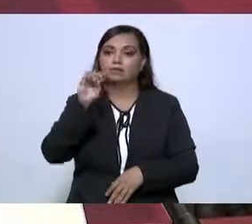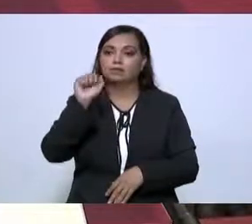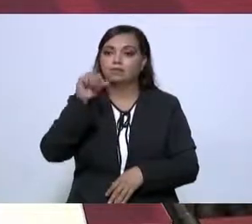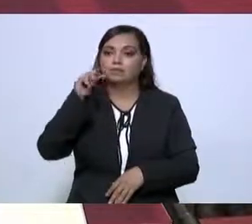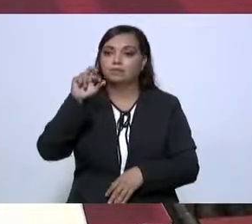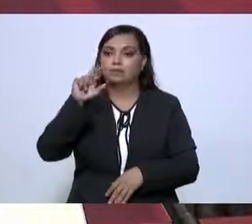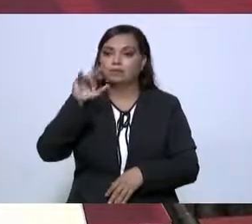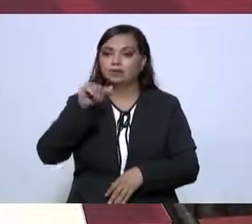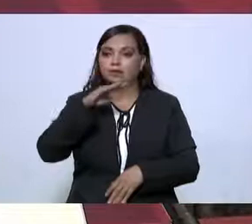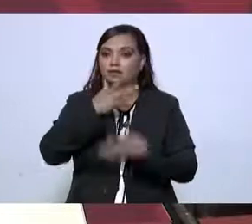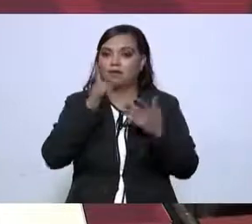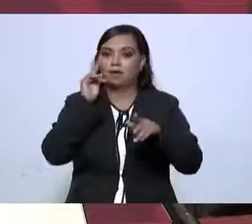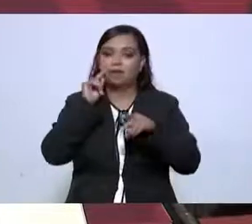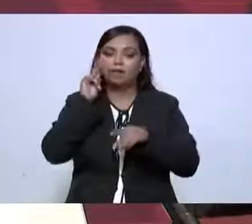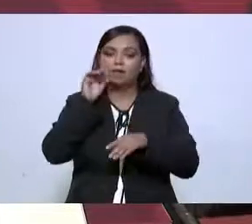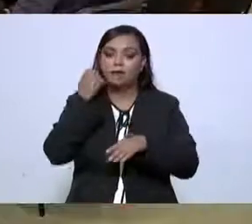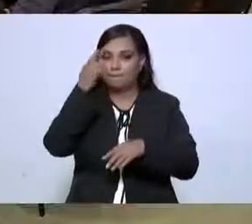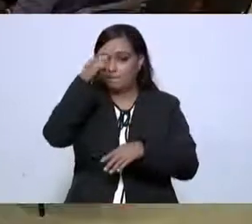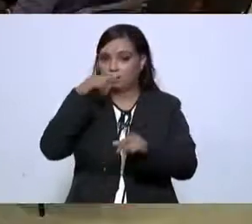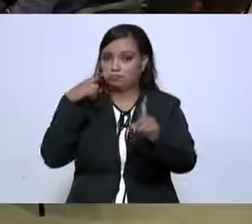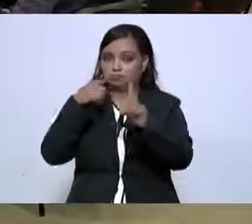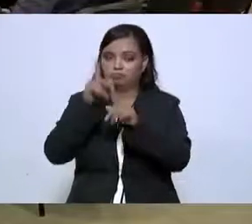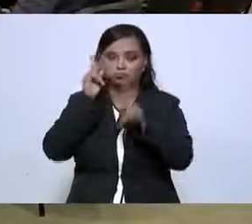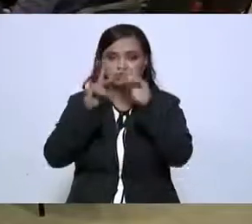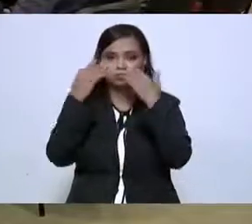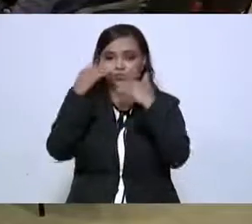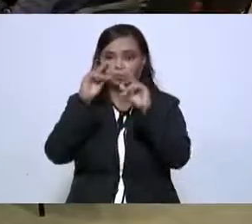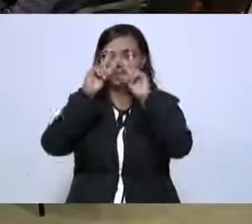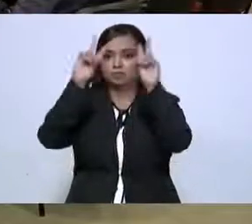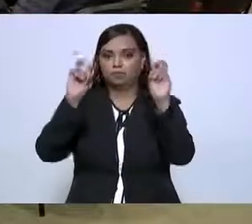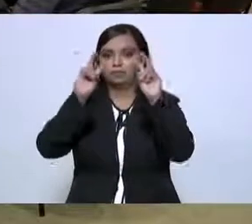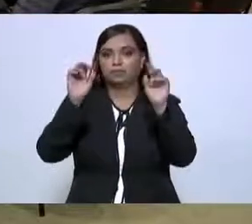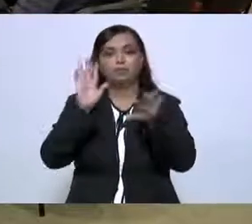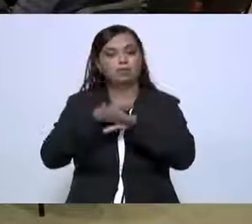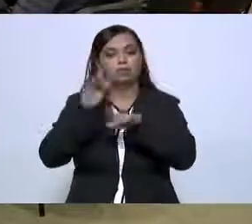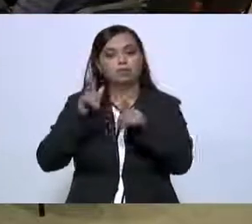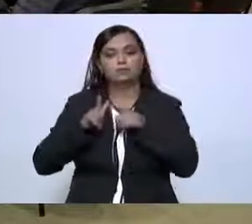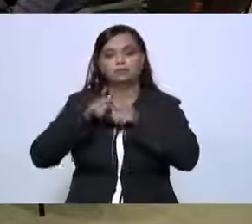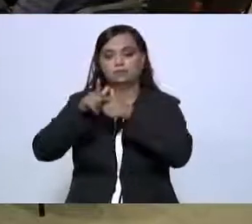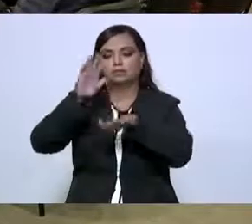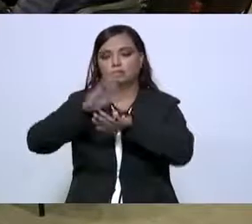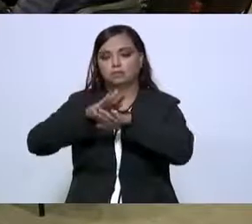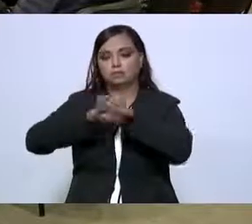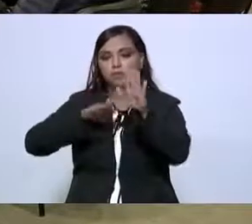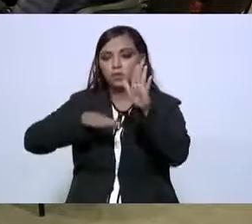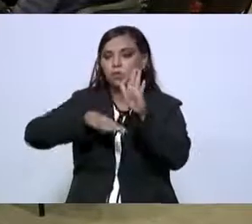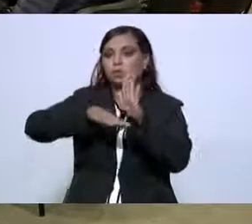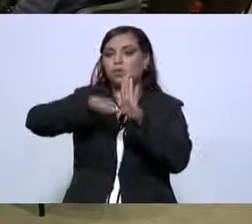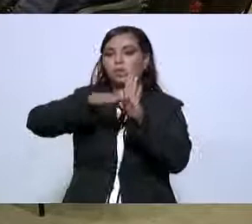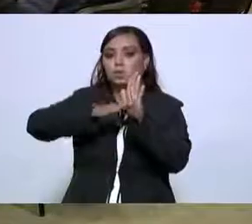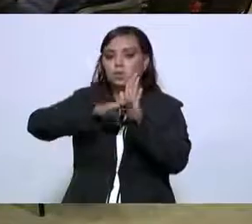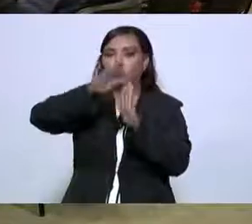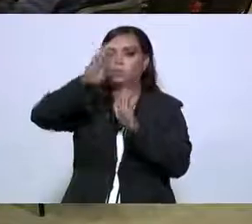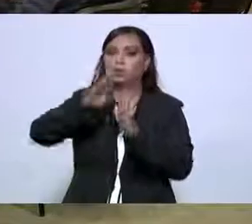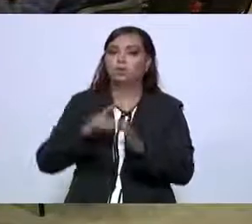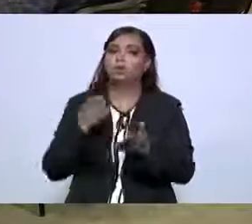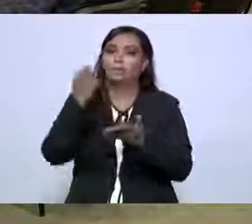buscando para ese propósito, y va a seguir aumentando el salario.